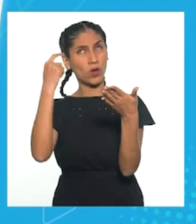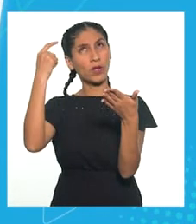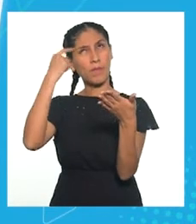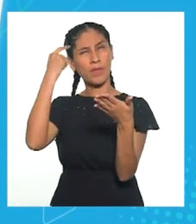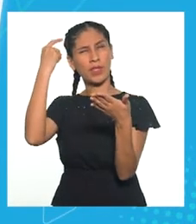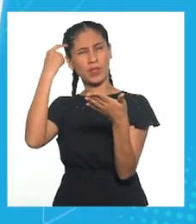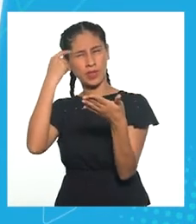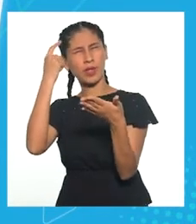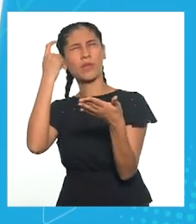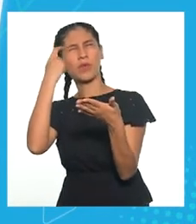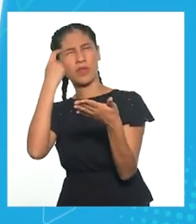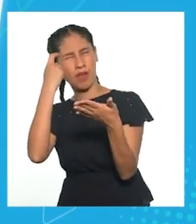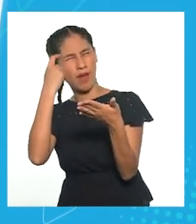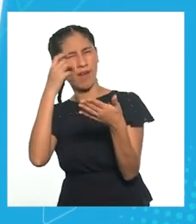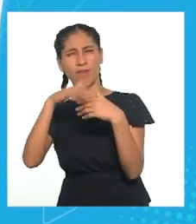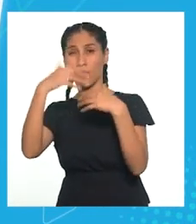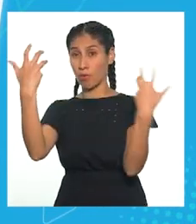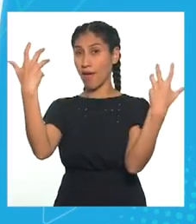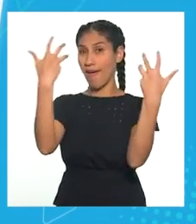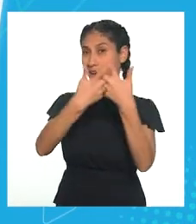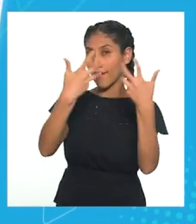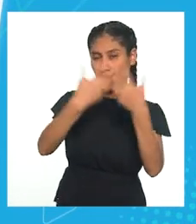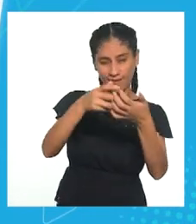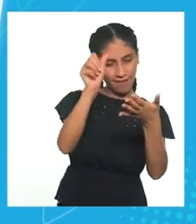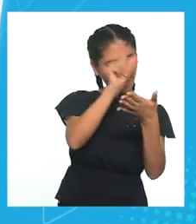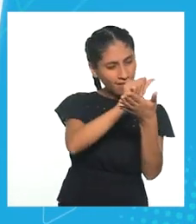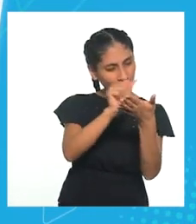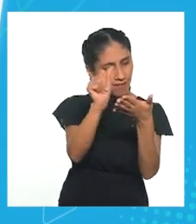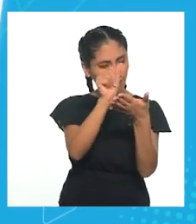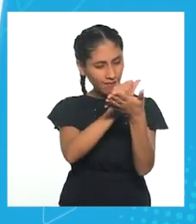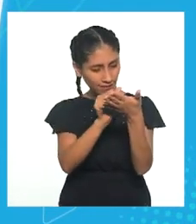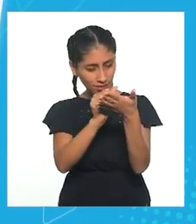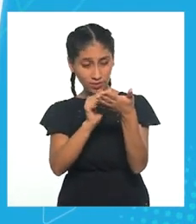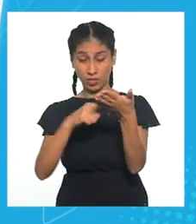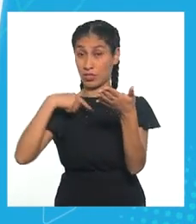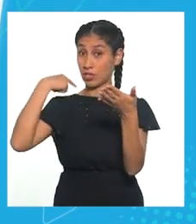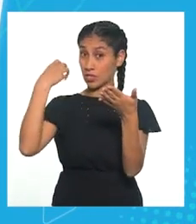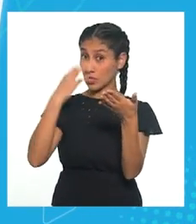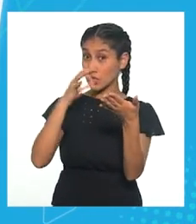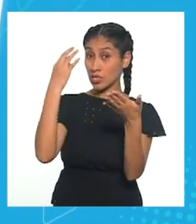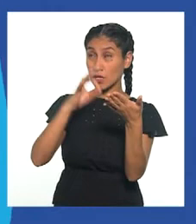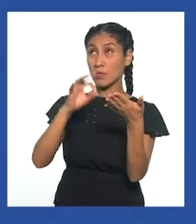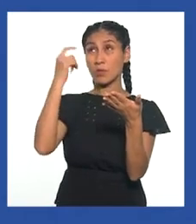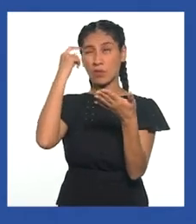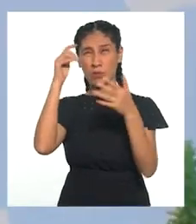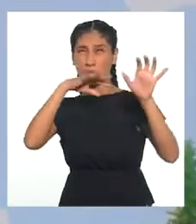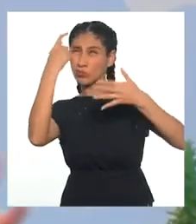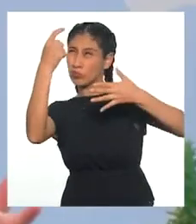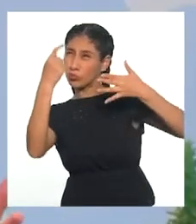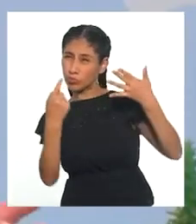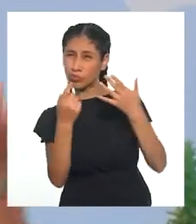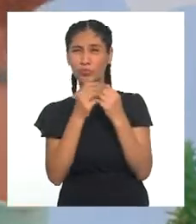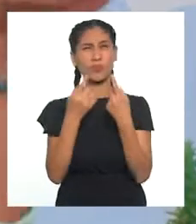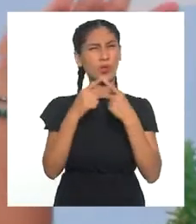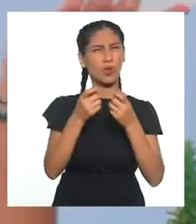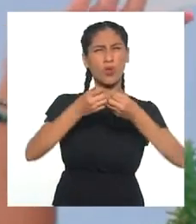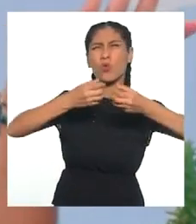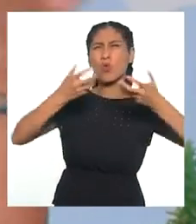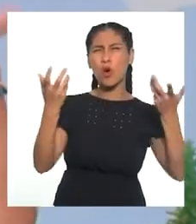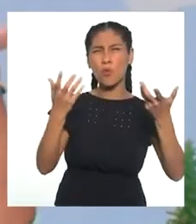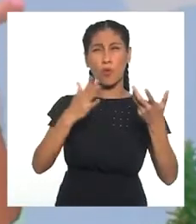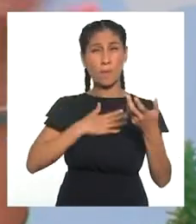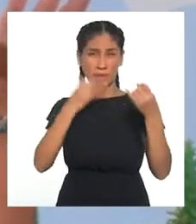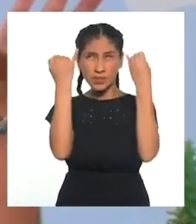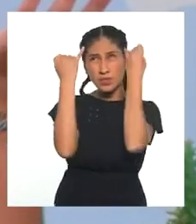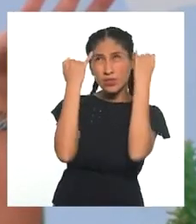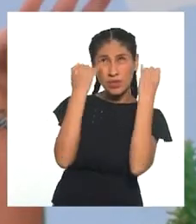dentro de los límites y restricciones a los que nos enfrentamos en cada situación específica. Pero, ¿cómo puedo saber si es